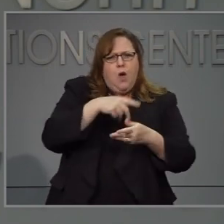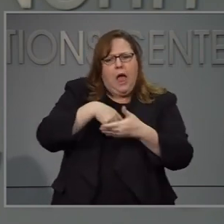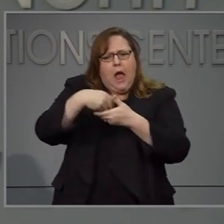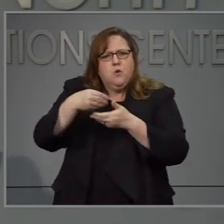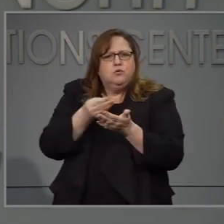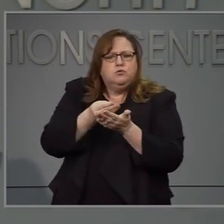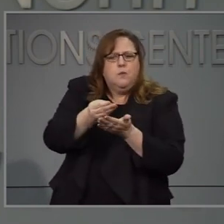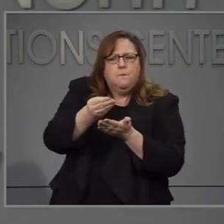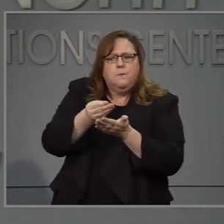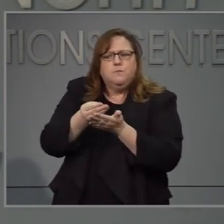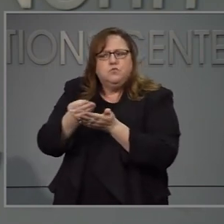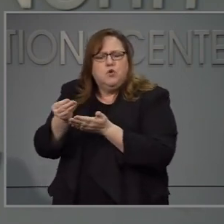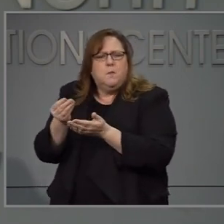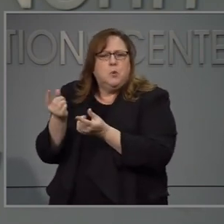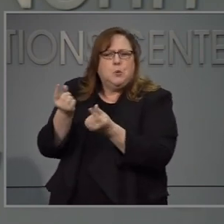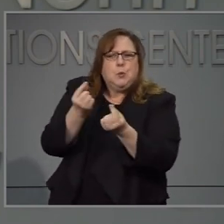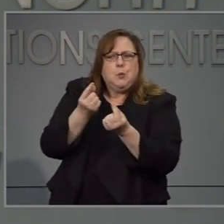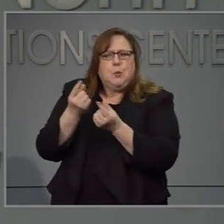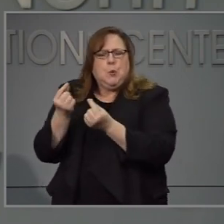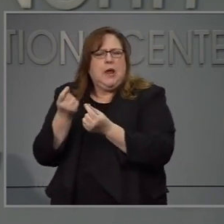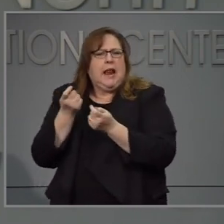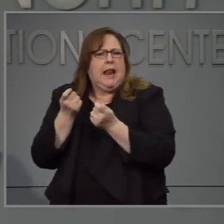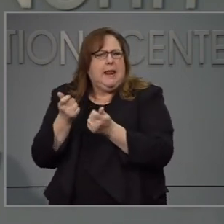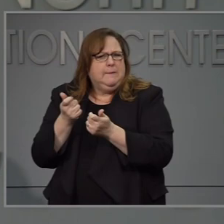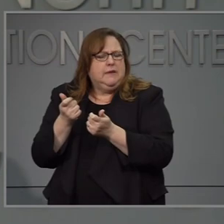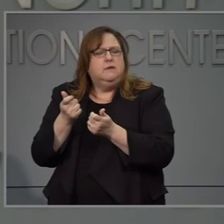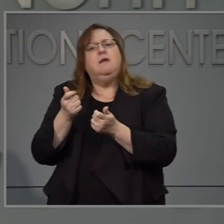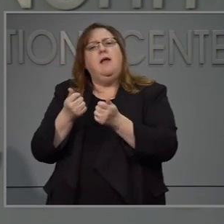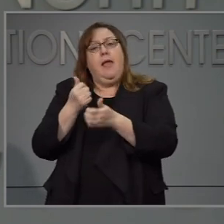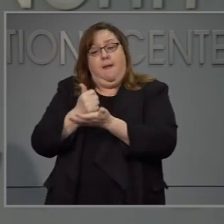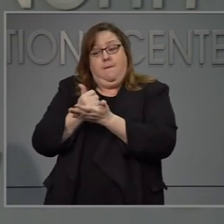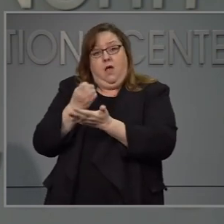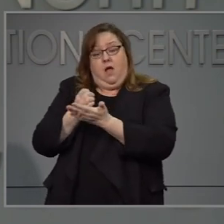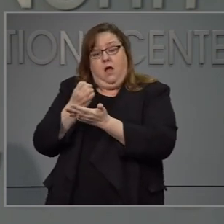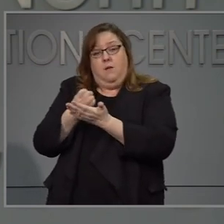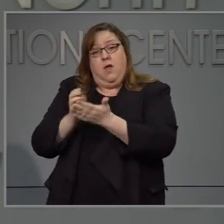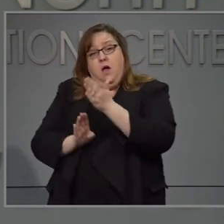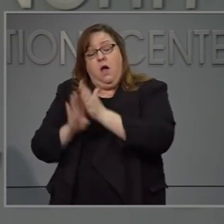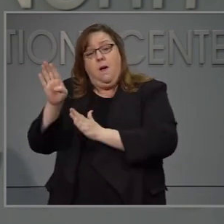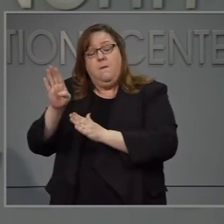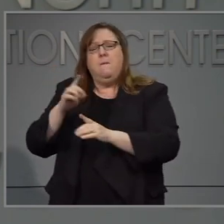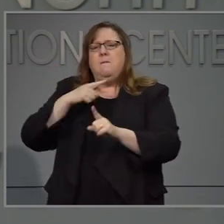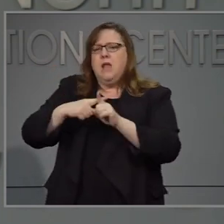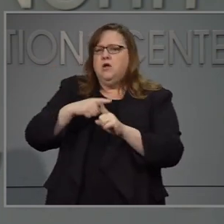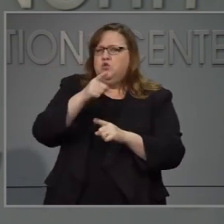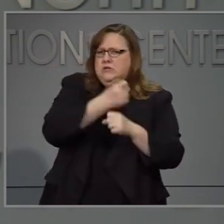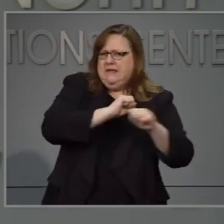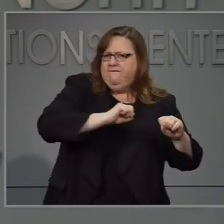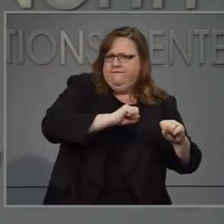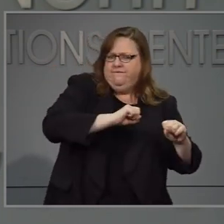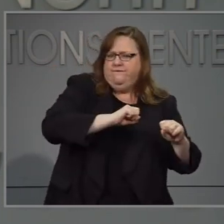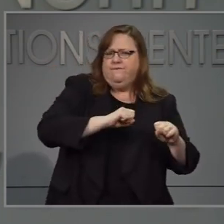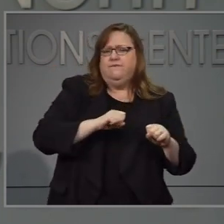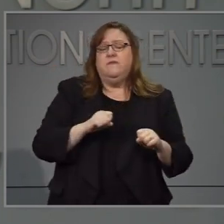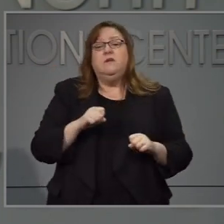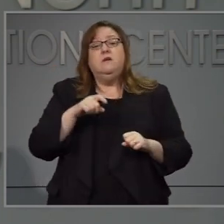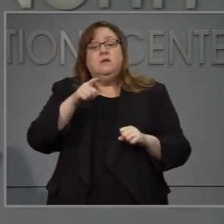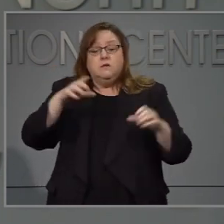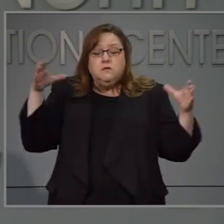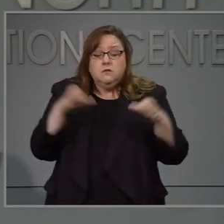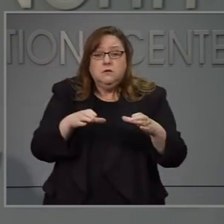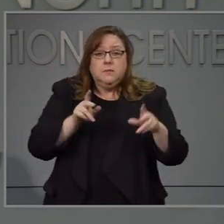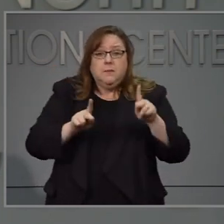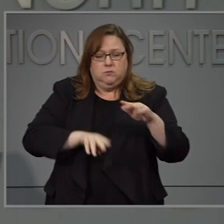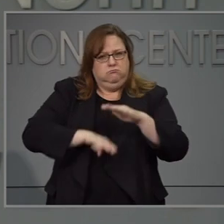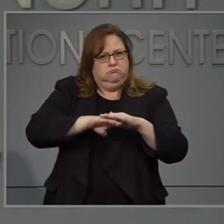modesto para mejorar la economía en tanto que se mantienen las reglas de seguridad. El límite de agrupación de